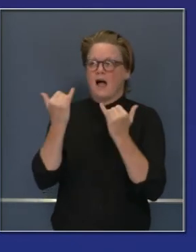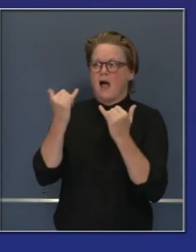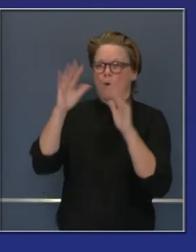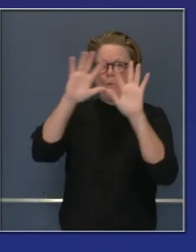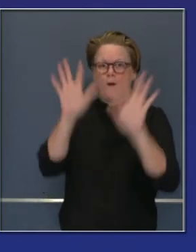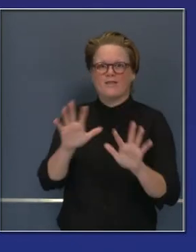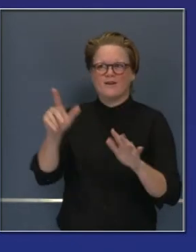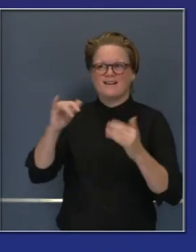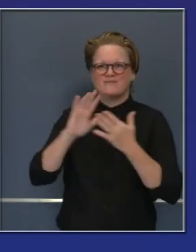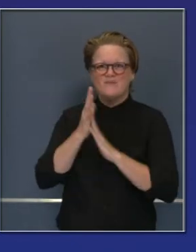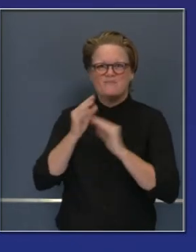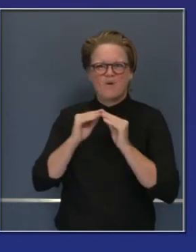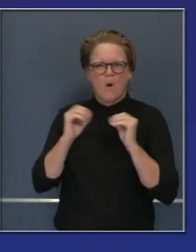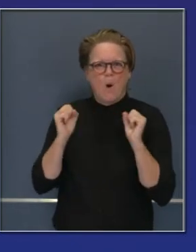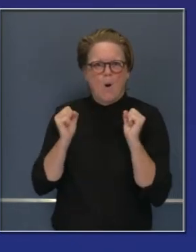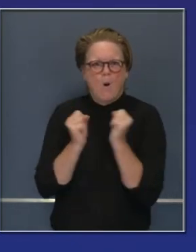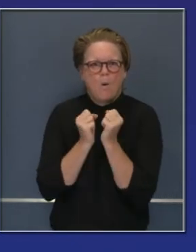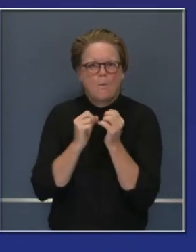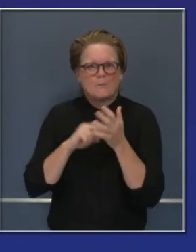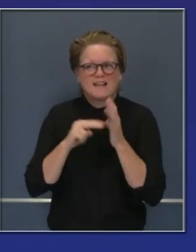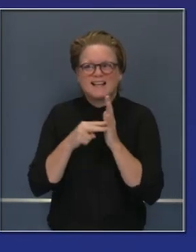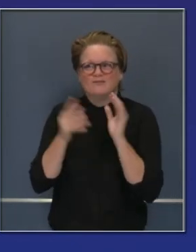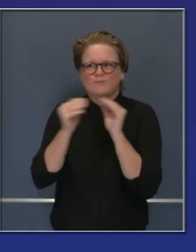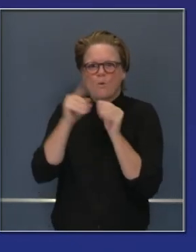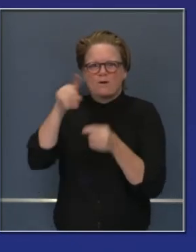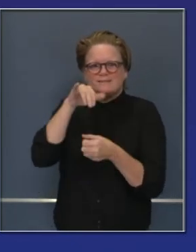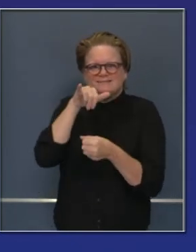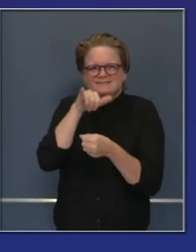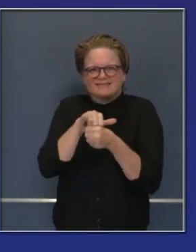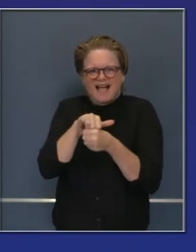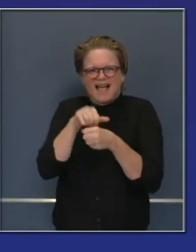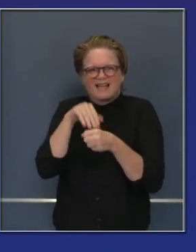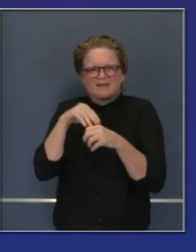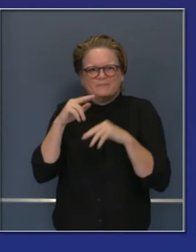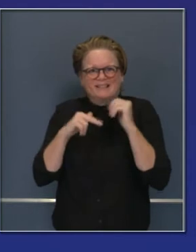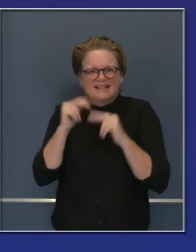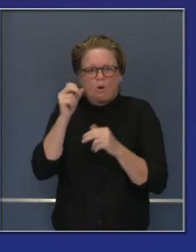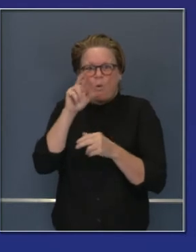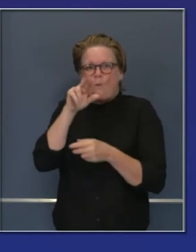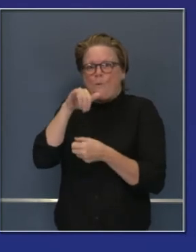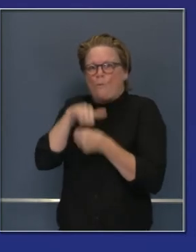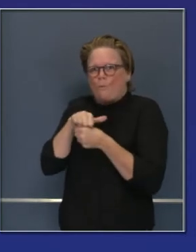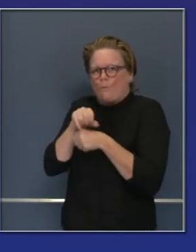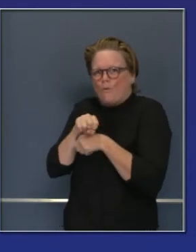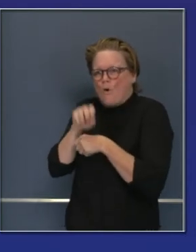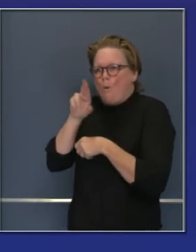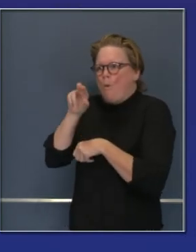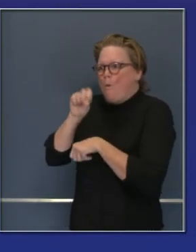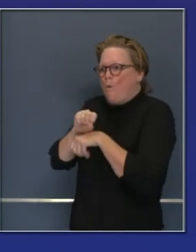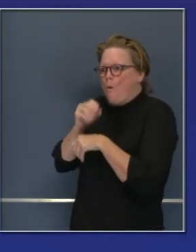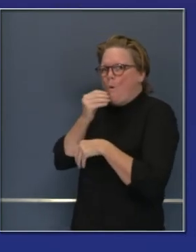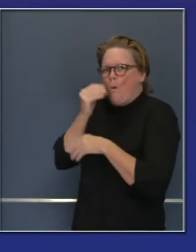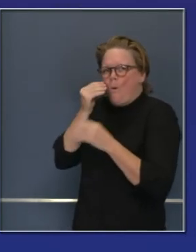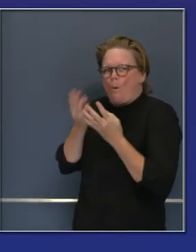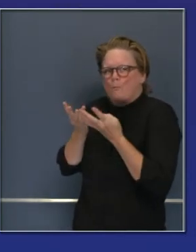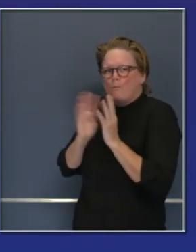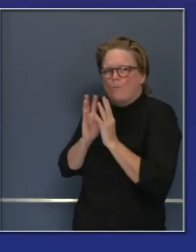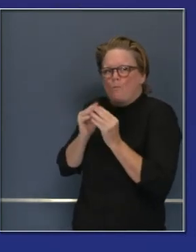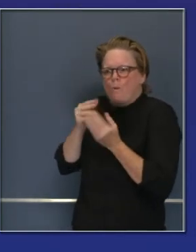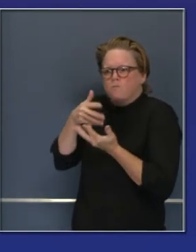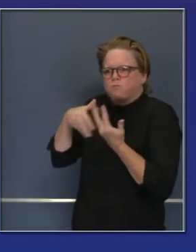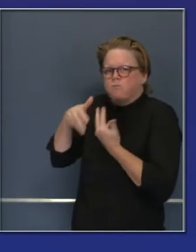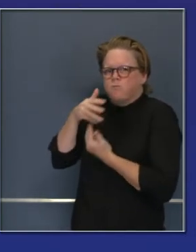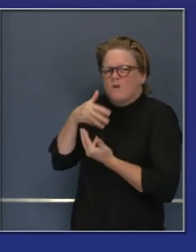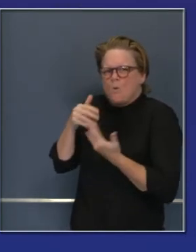Con mayores restricciones en niveles más restrictivos debemos aumentar estos esfuerzos. Y